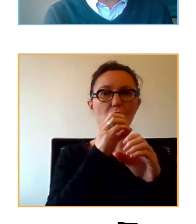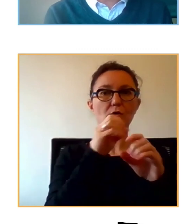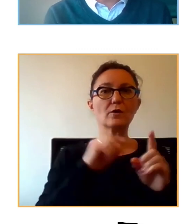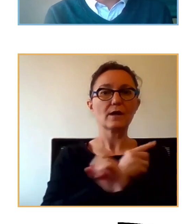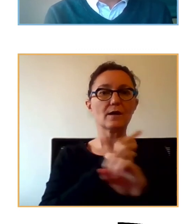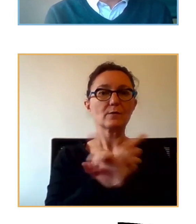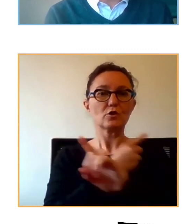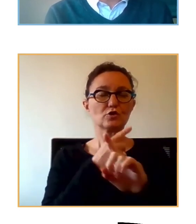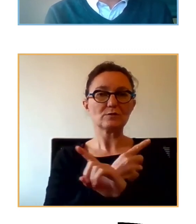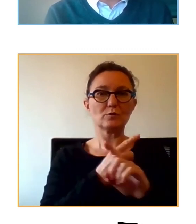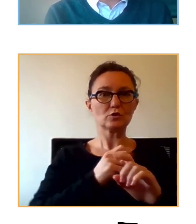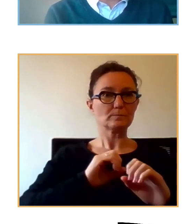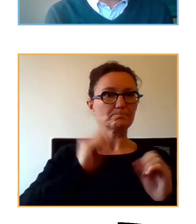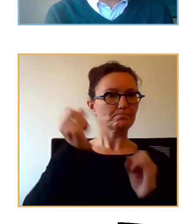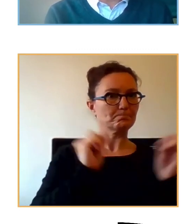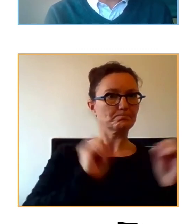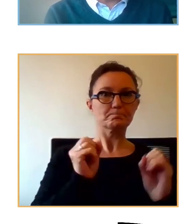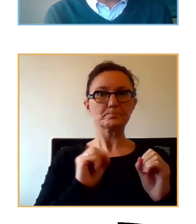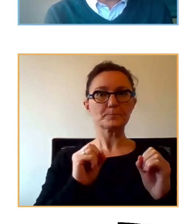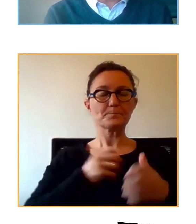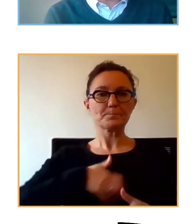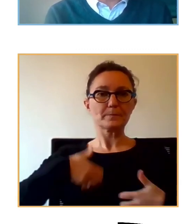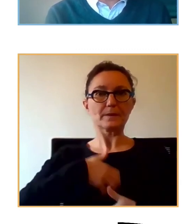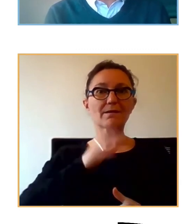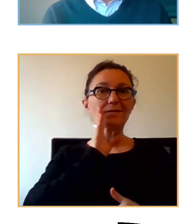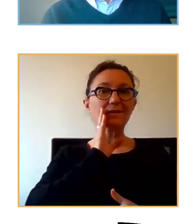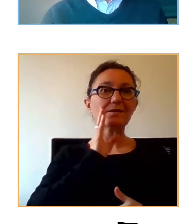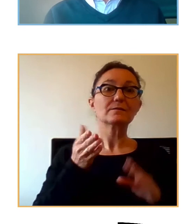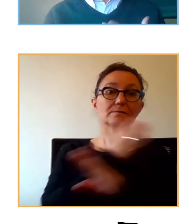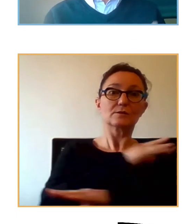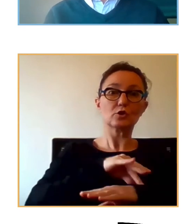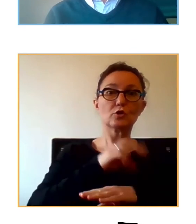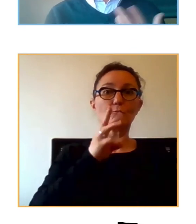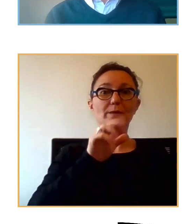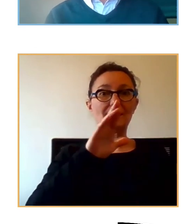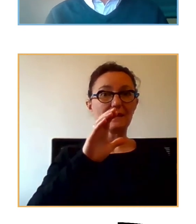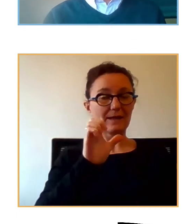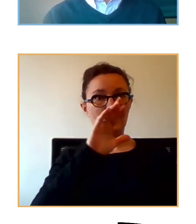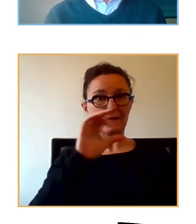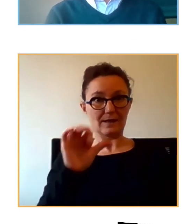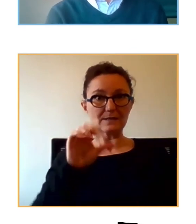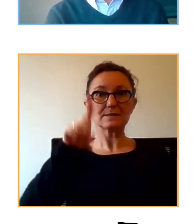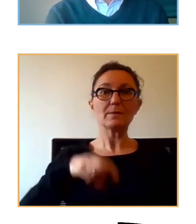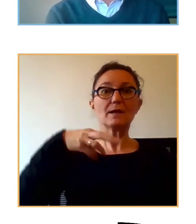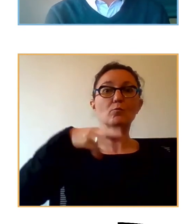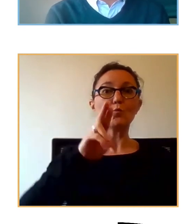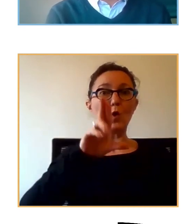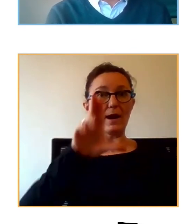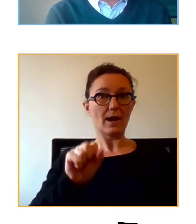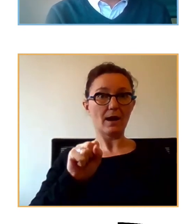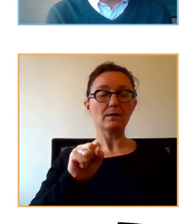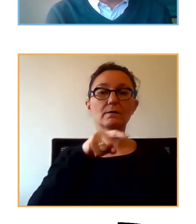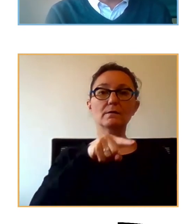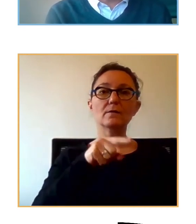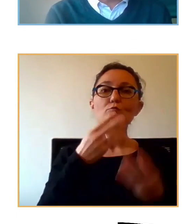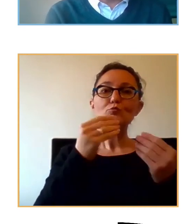intranquilos. Como decía el doctor Piqueras anteriormente y también el doctor Muela, mucho de todo esto está siendo por la adaptación a nuevas realidades que